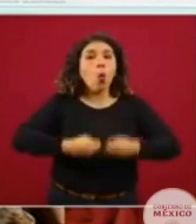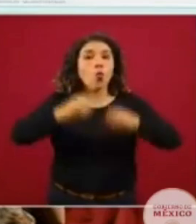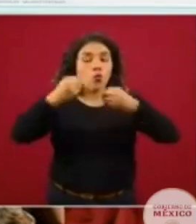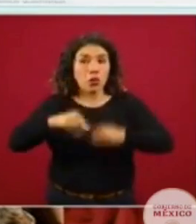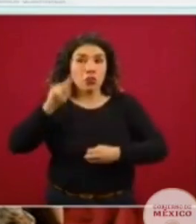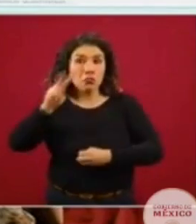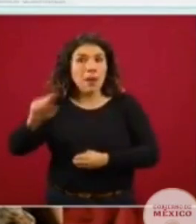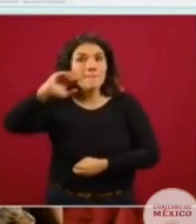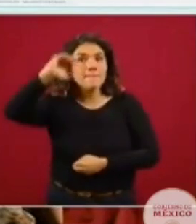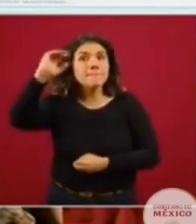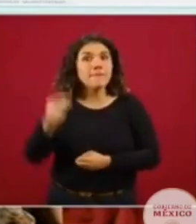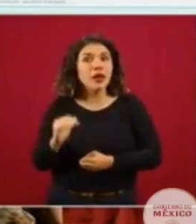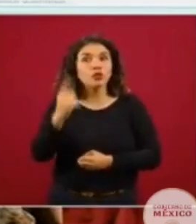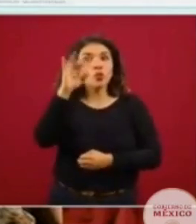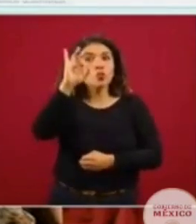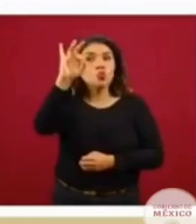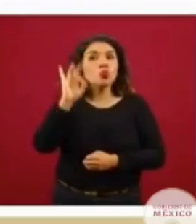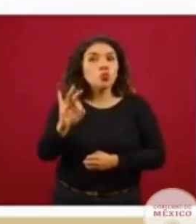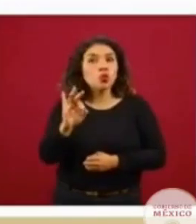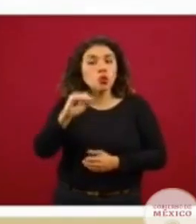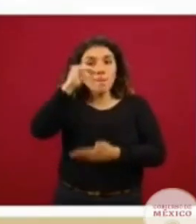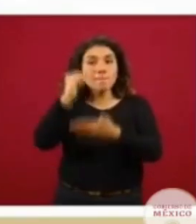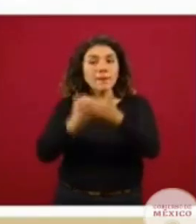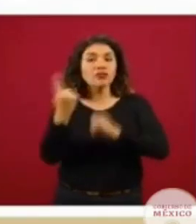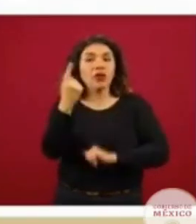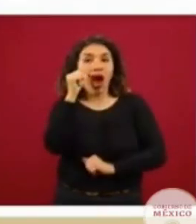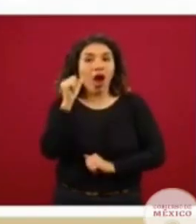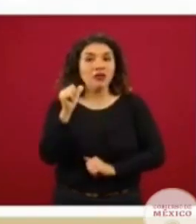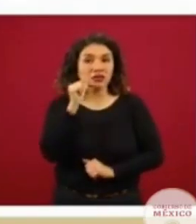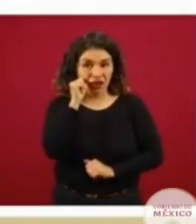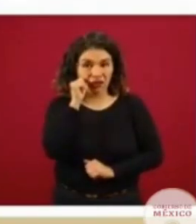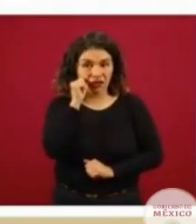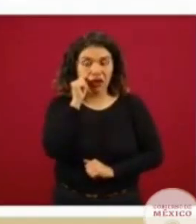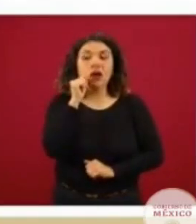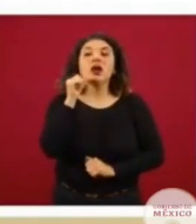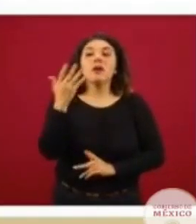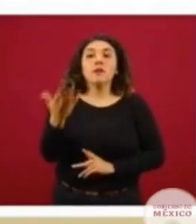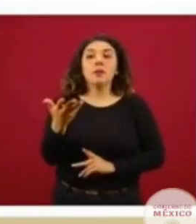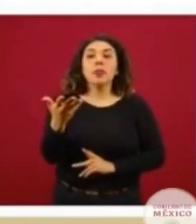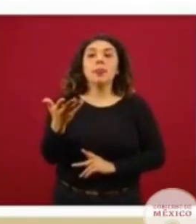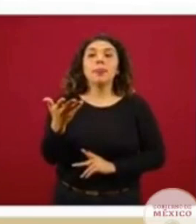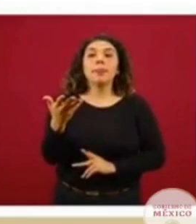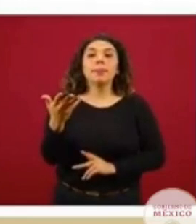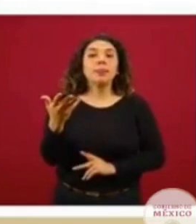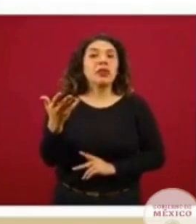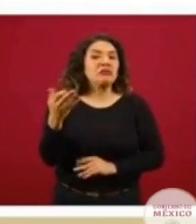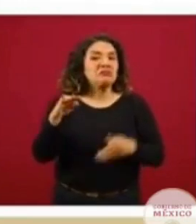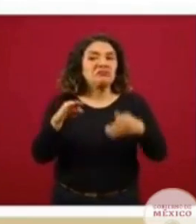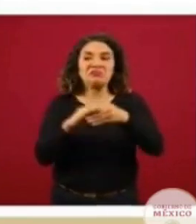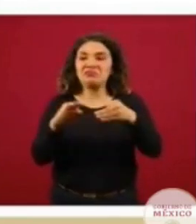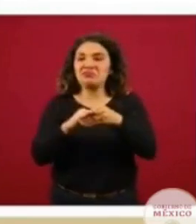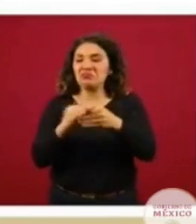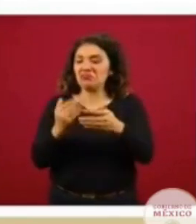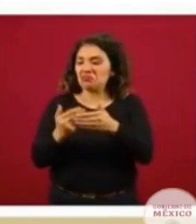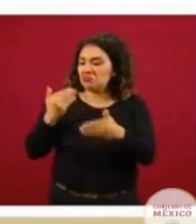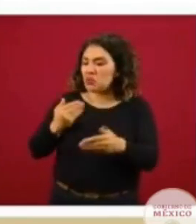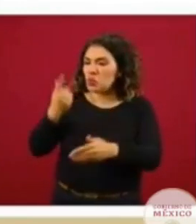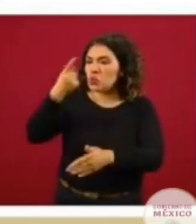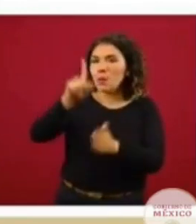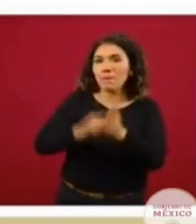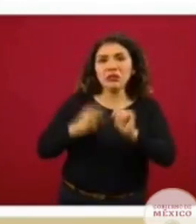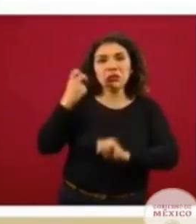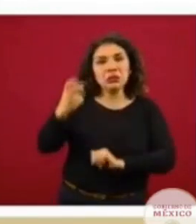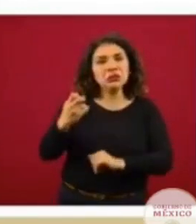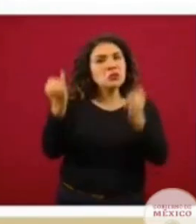disminución de un punto porcentual en relación al día de ayer. Prácticamente todo el último mes, este